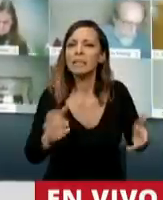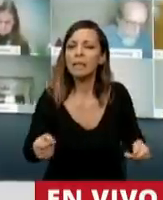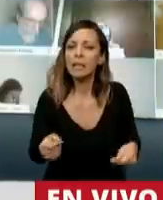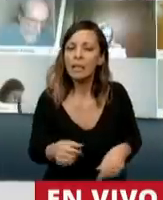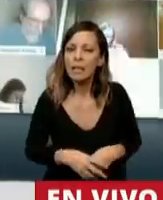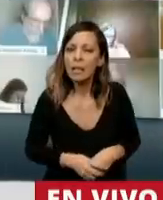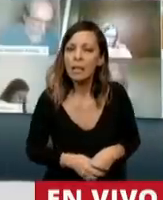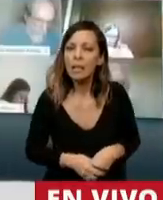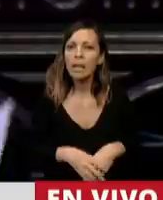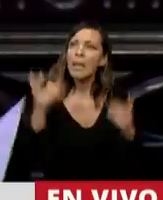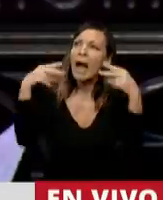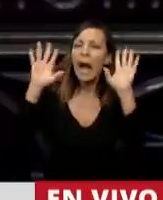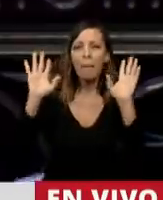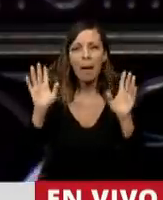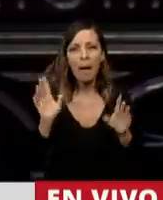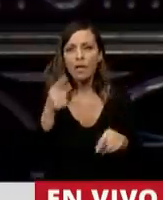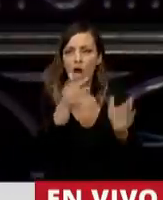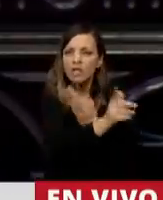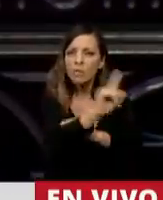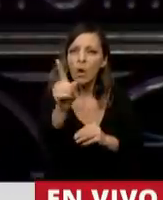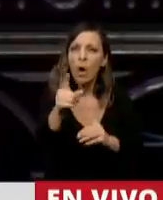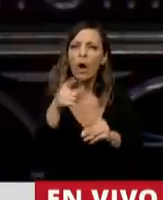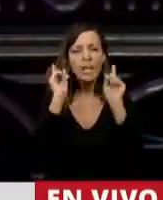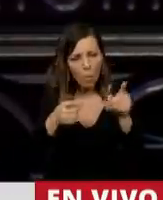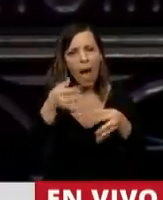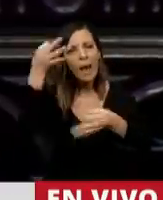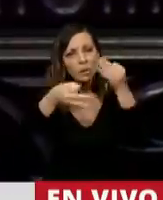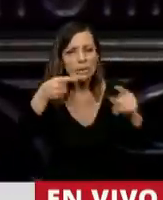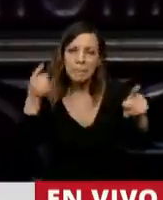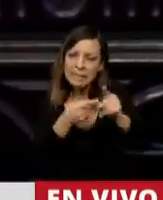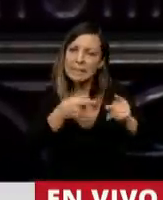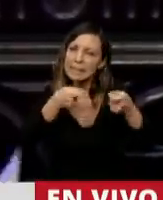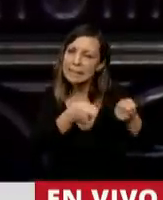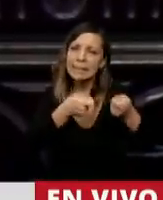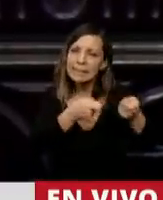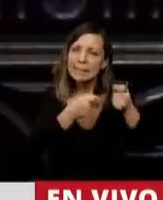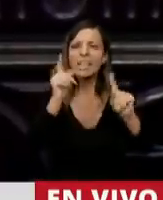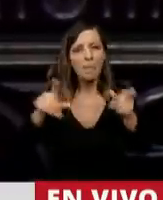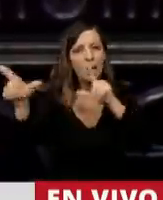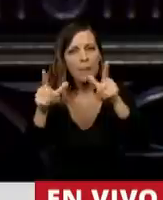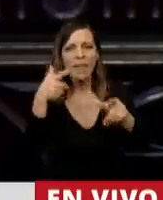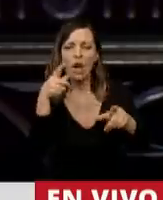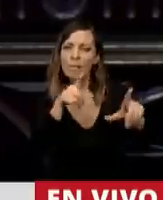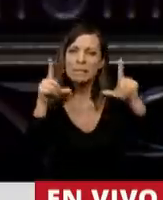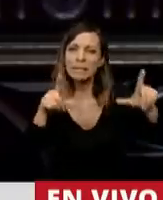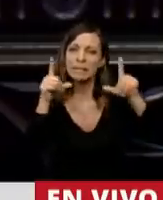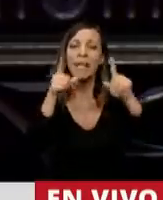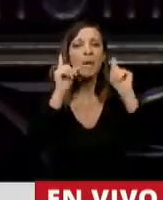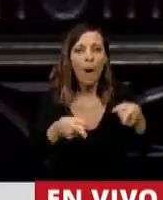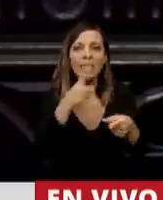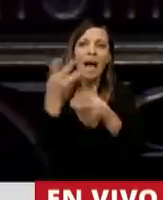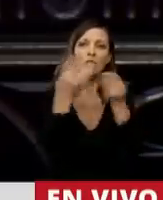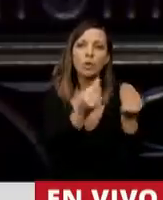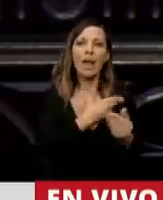fugó. No se fugó y se quedó con la gente y perseguida por la justicia, perseguida por los medios, ¿saben qué? Y sin el fondo monetario les ganó la